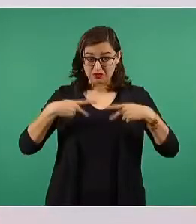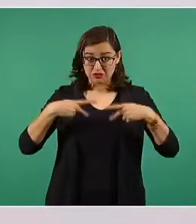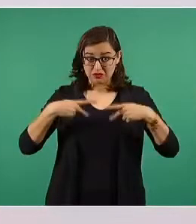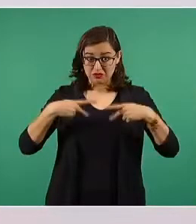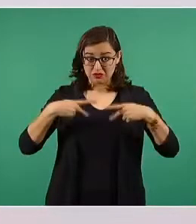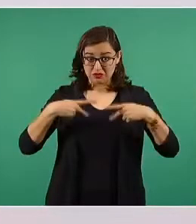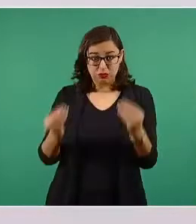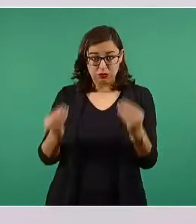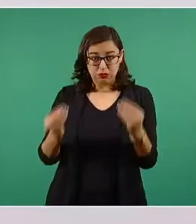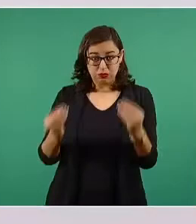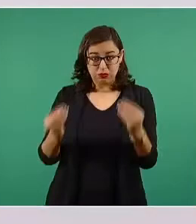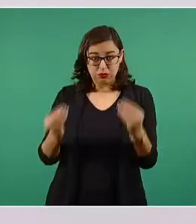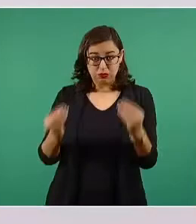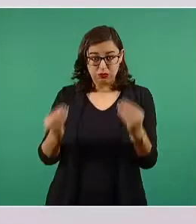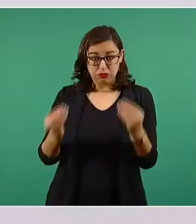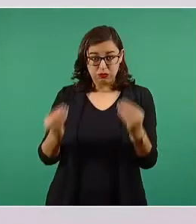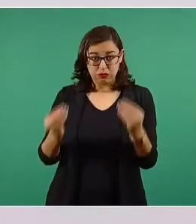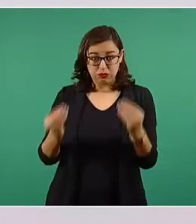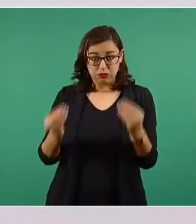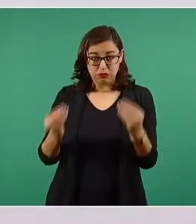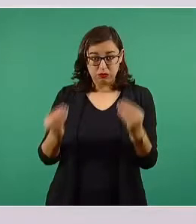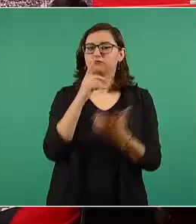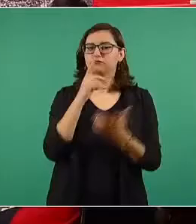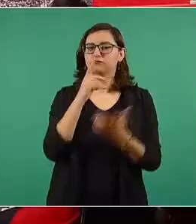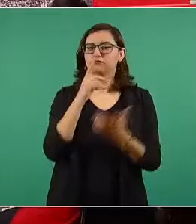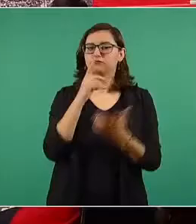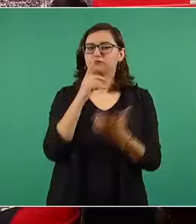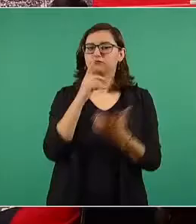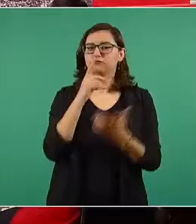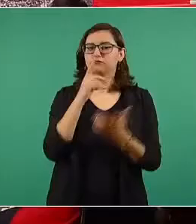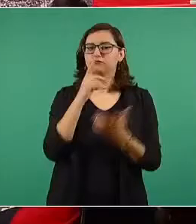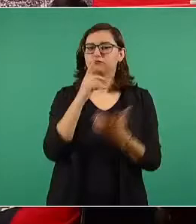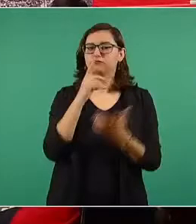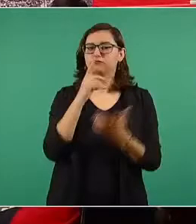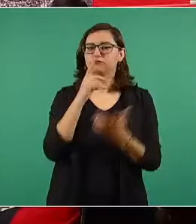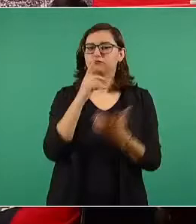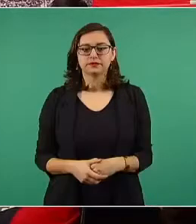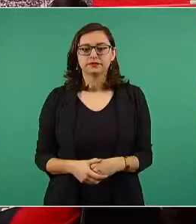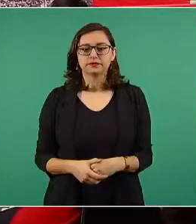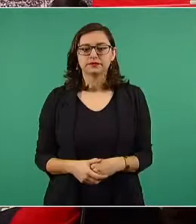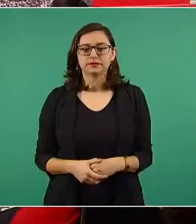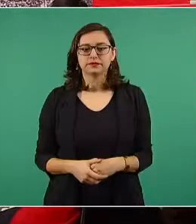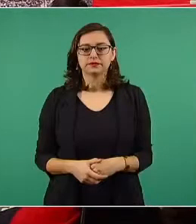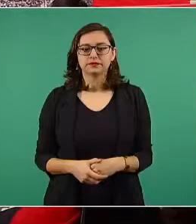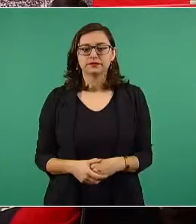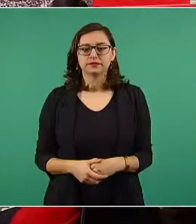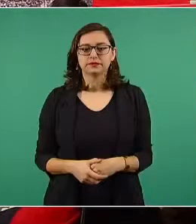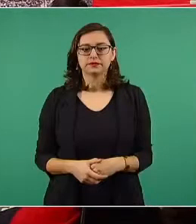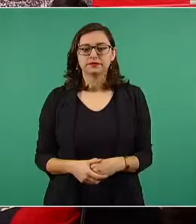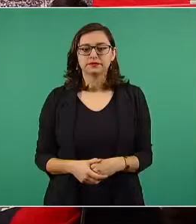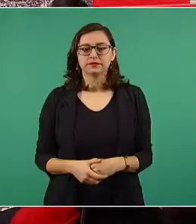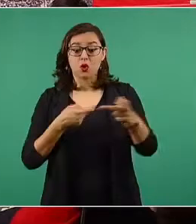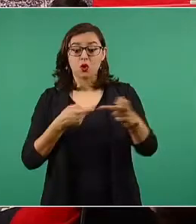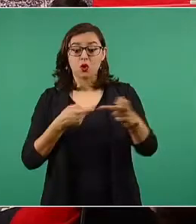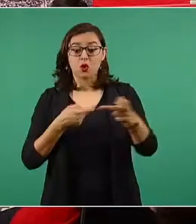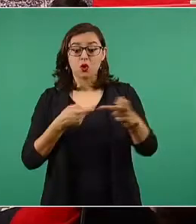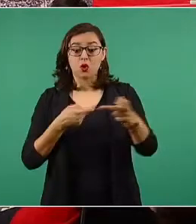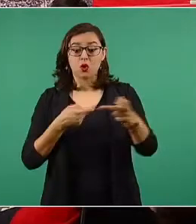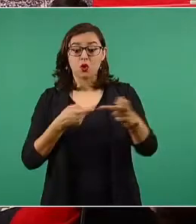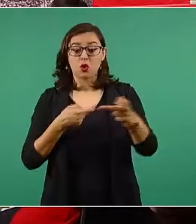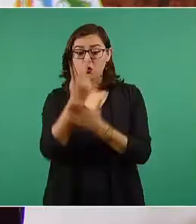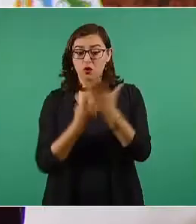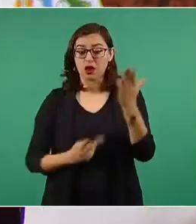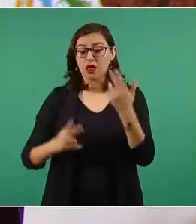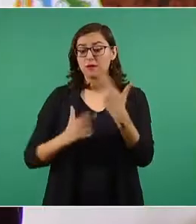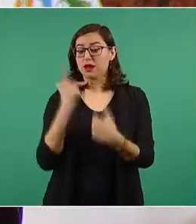COVID. El programa nacional de vacunación ha funcionado con eficacia